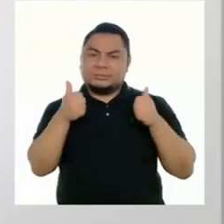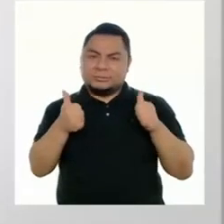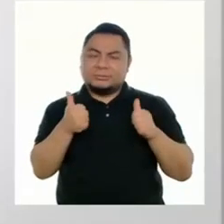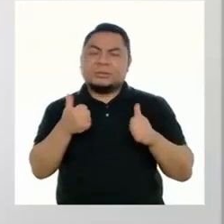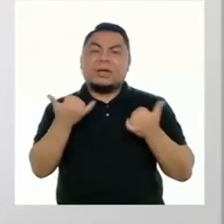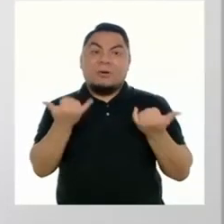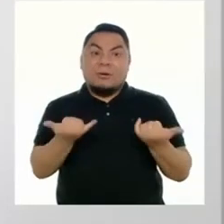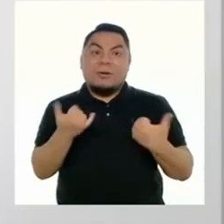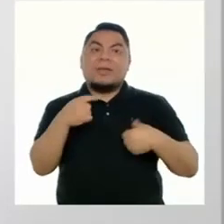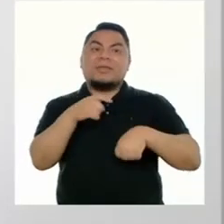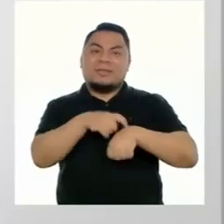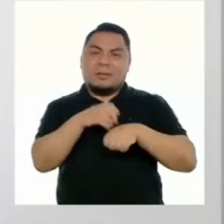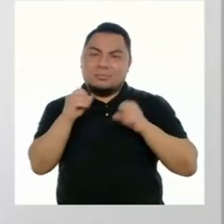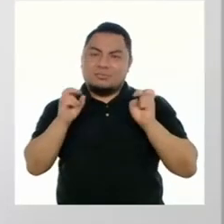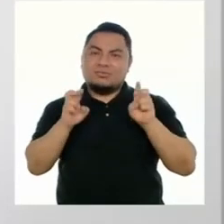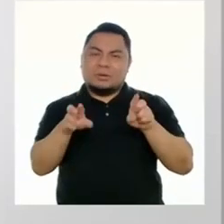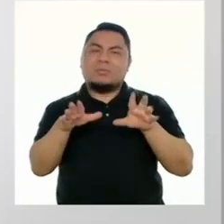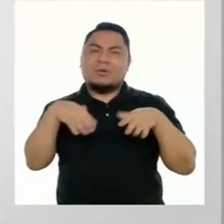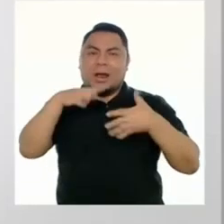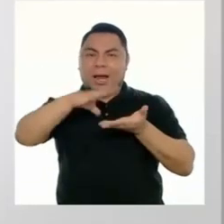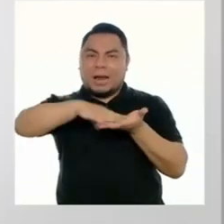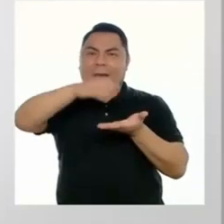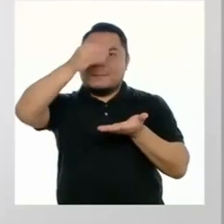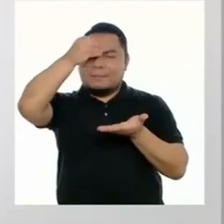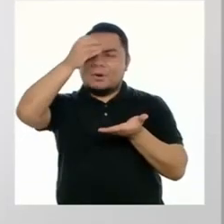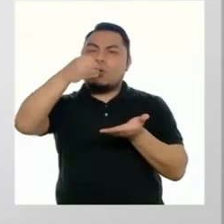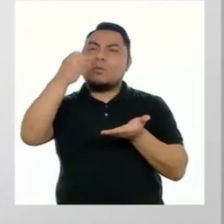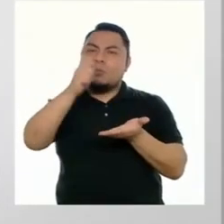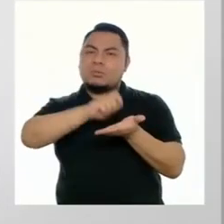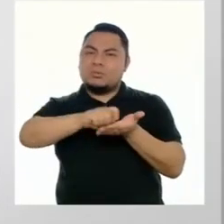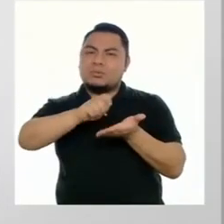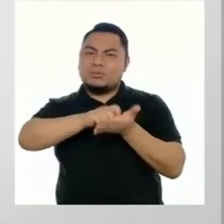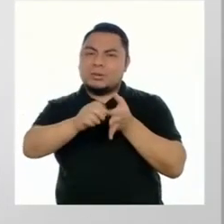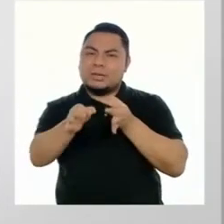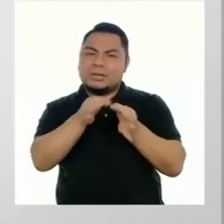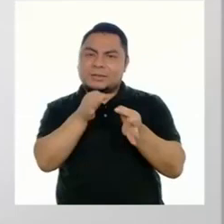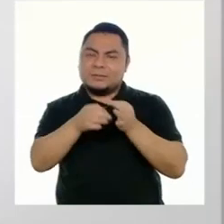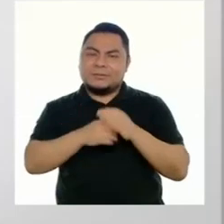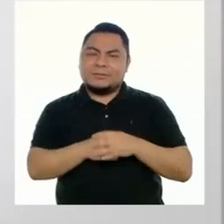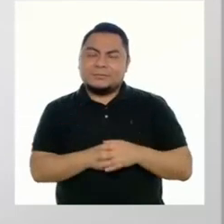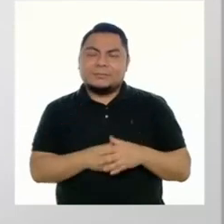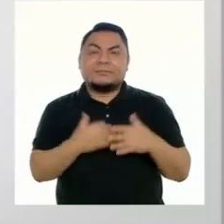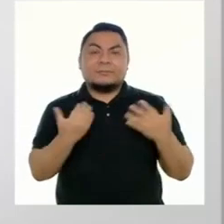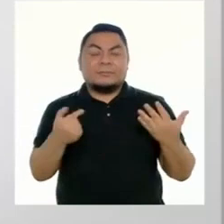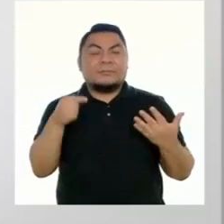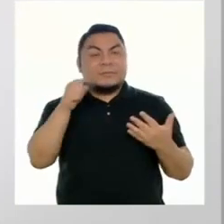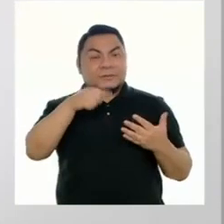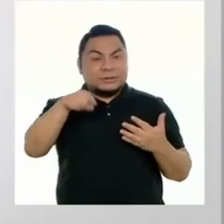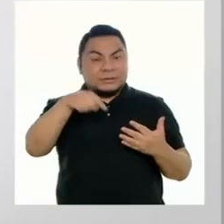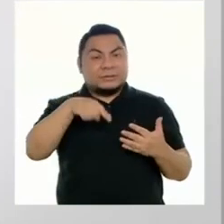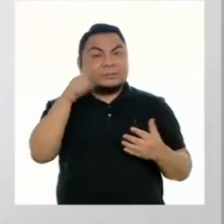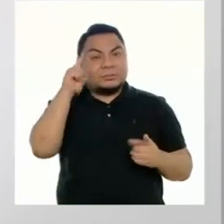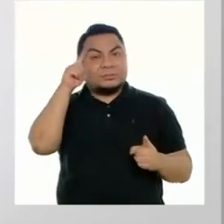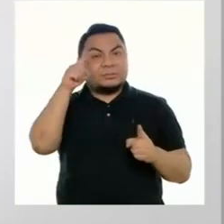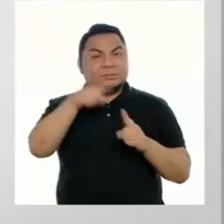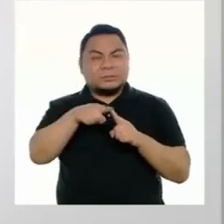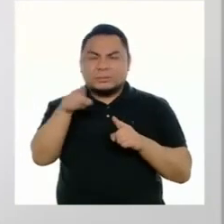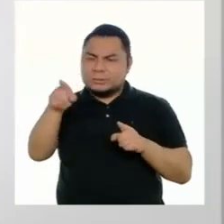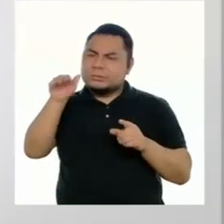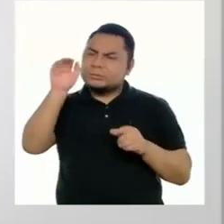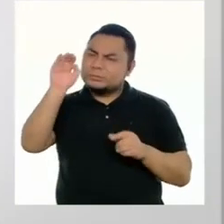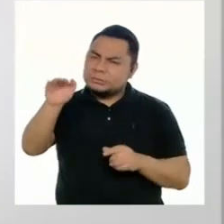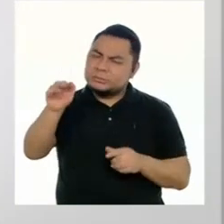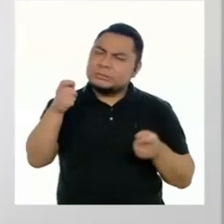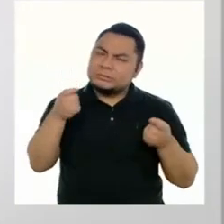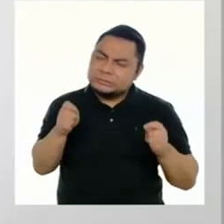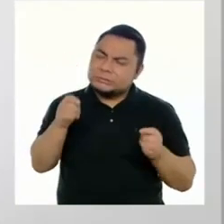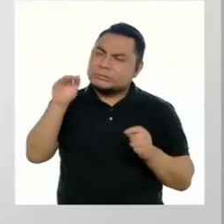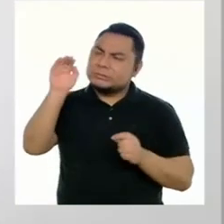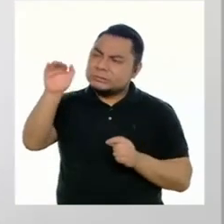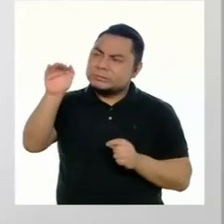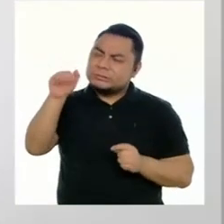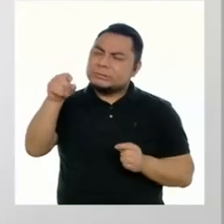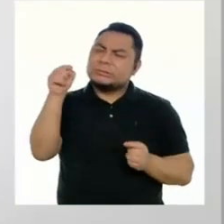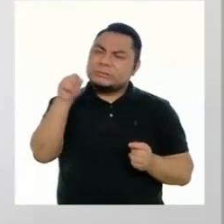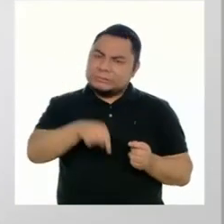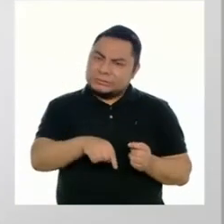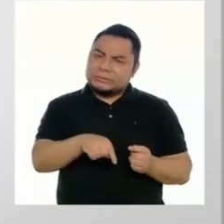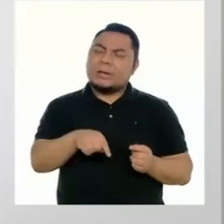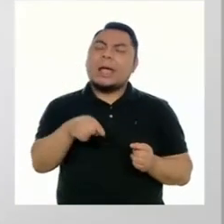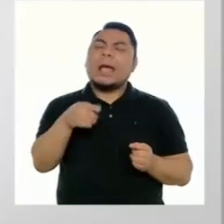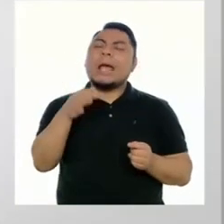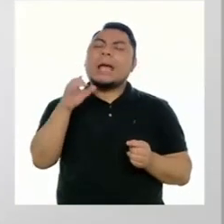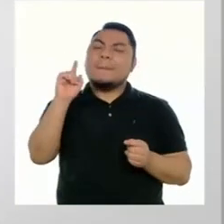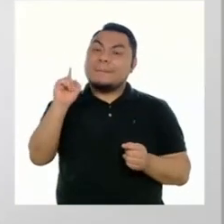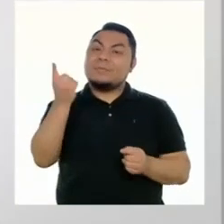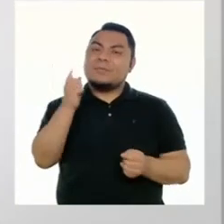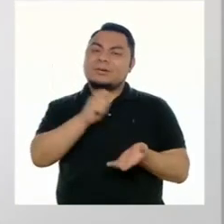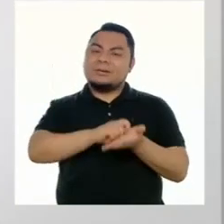buena ocasión para aprender a hacerlos. Si nuestro propósito es persuadir y tratar de convencerte de nuestra postura, y para